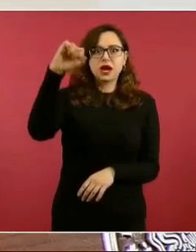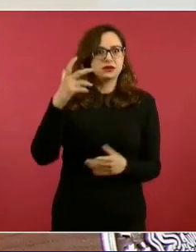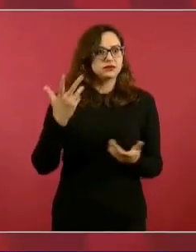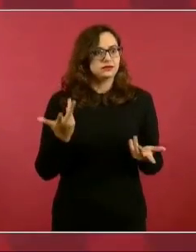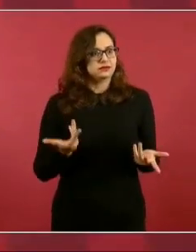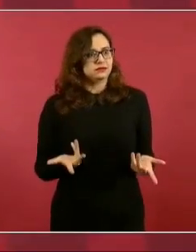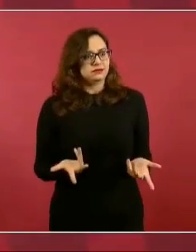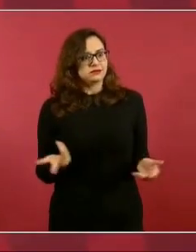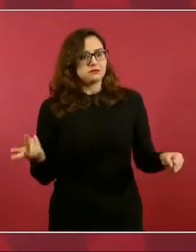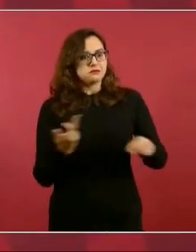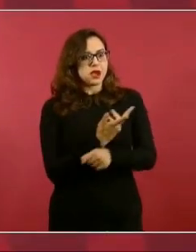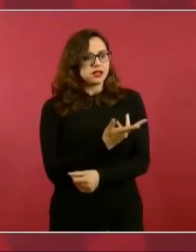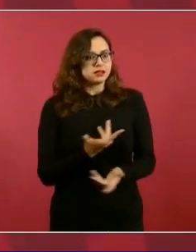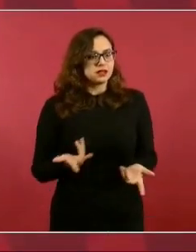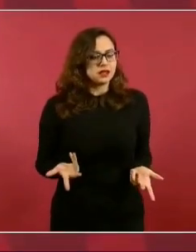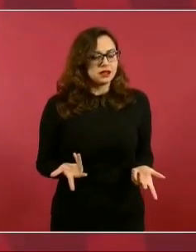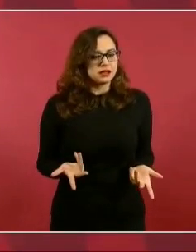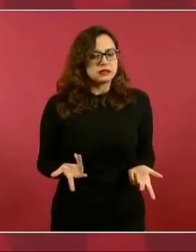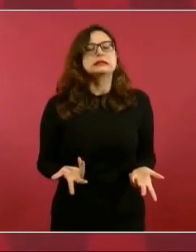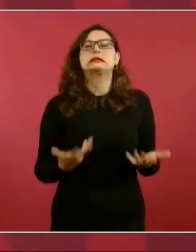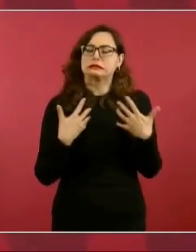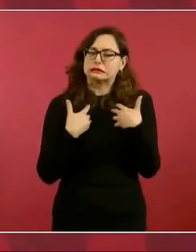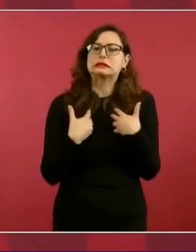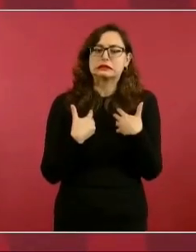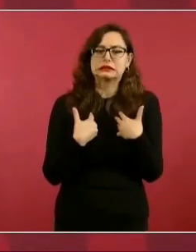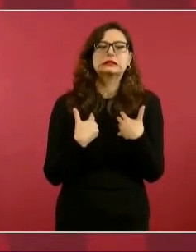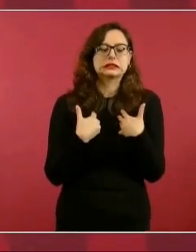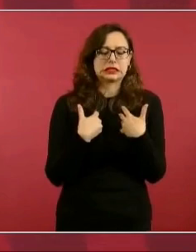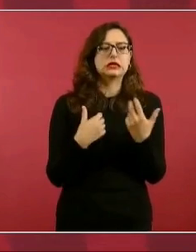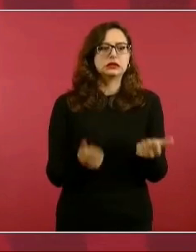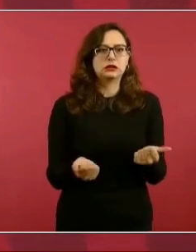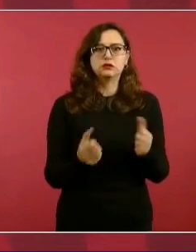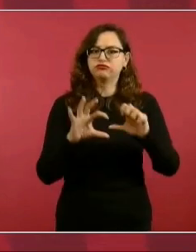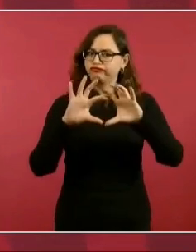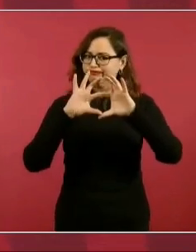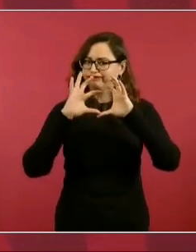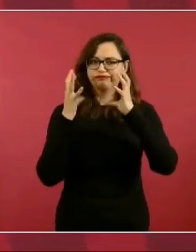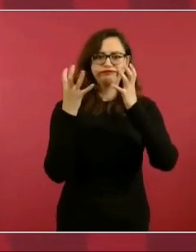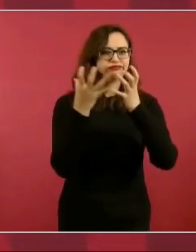que estaban subiendo insumos,